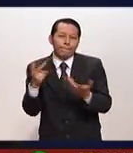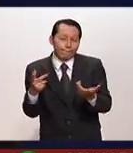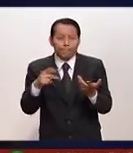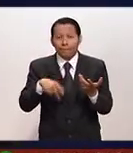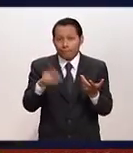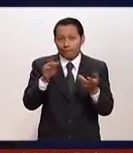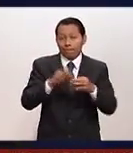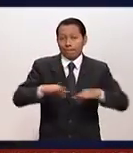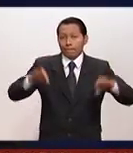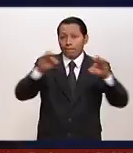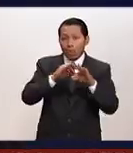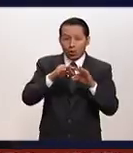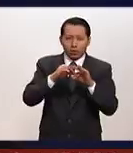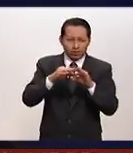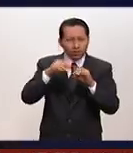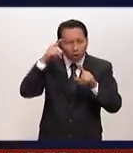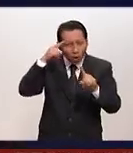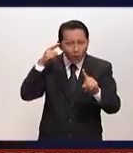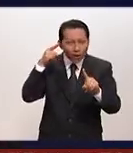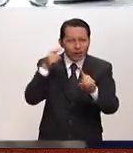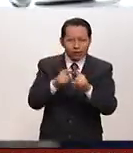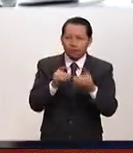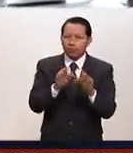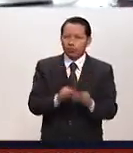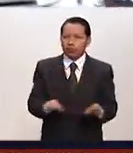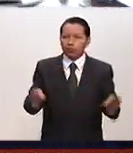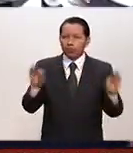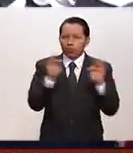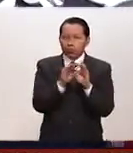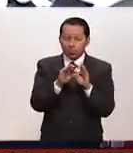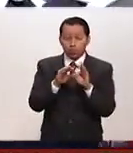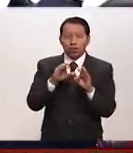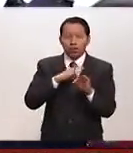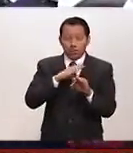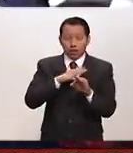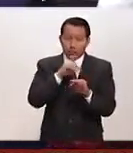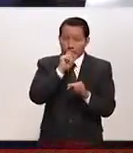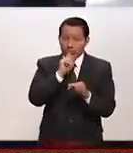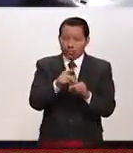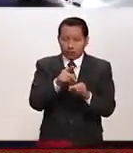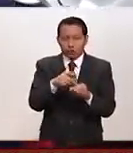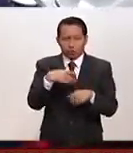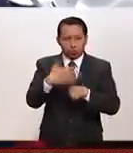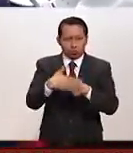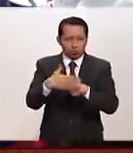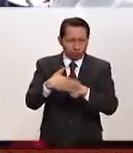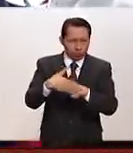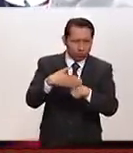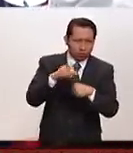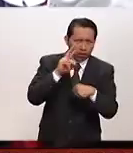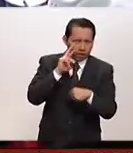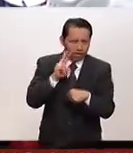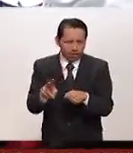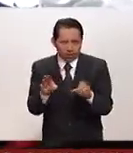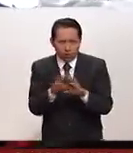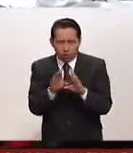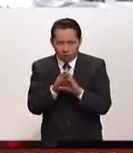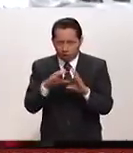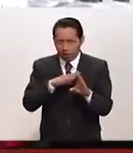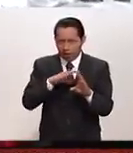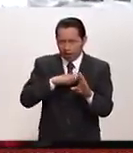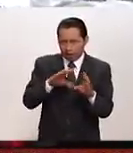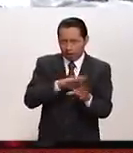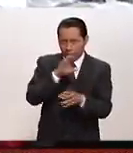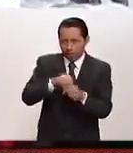vista lo esencial, lo que va a ser parte del discurso y lo que va a tener como parte de su materia prima,